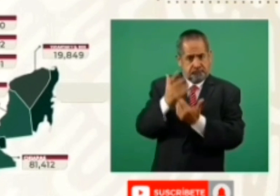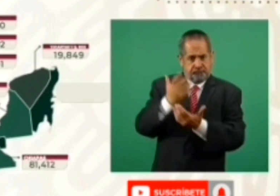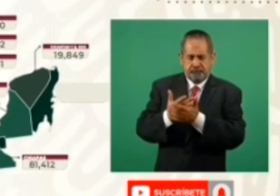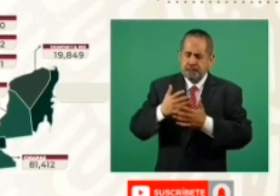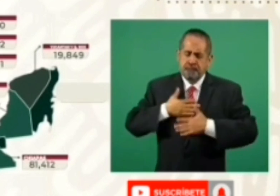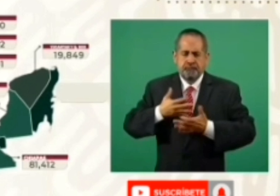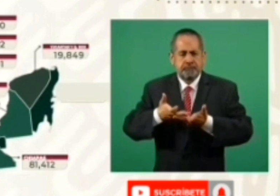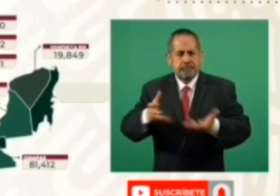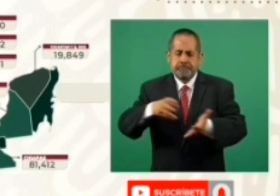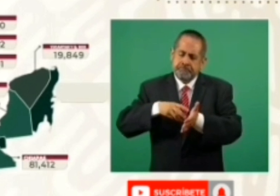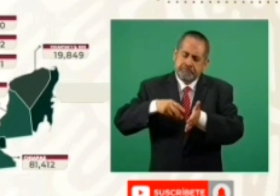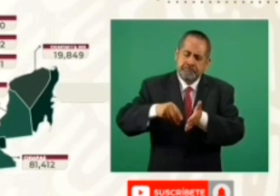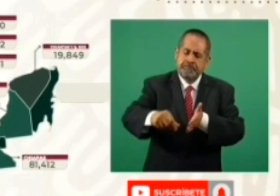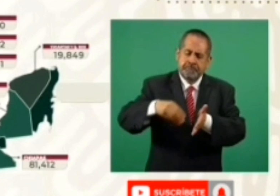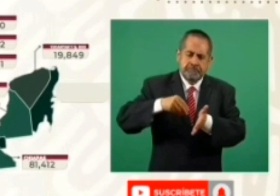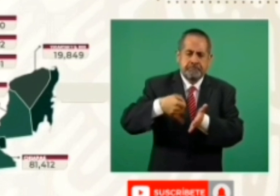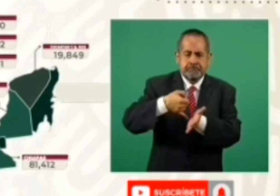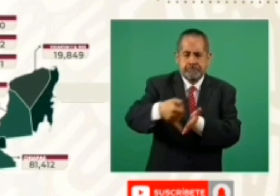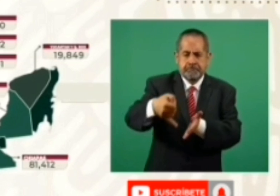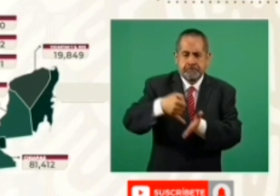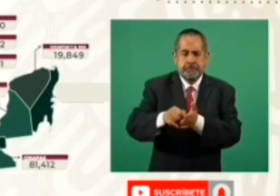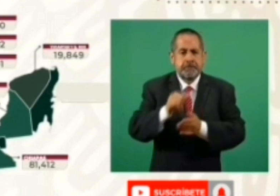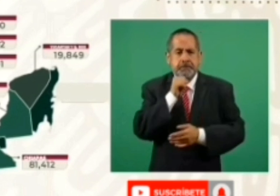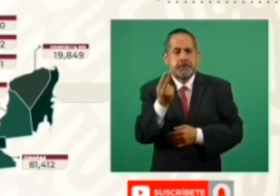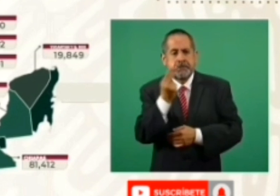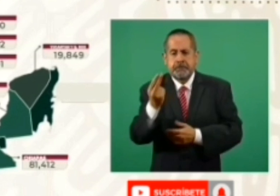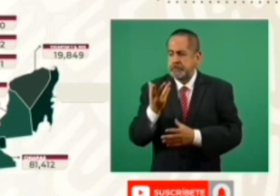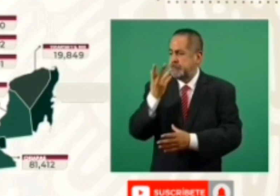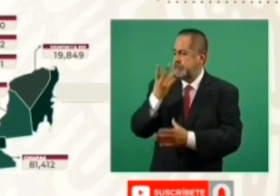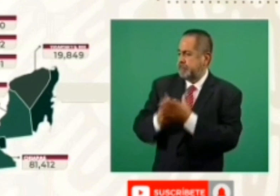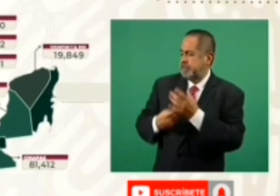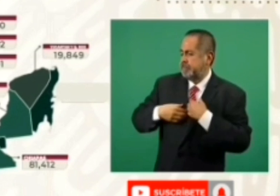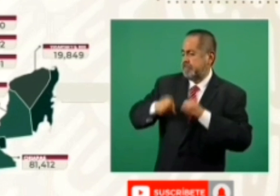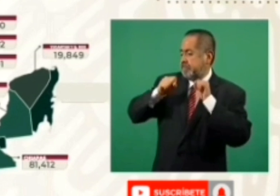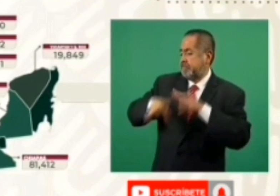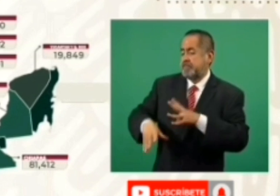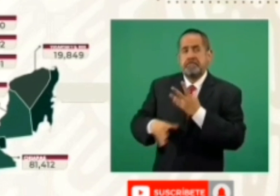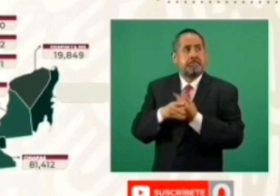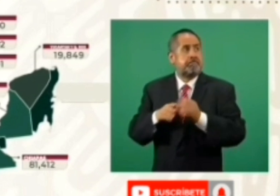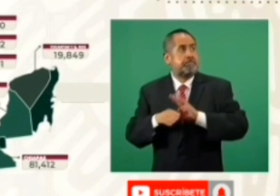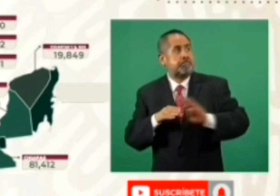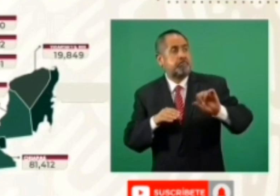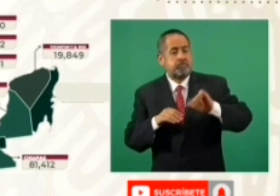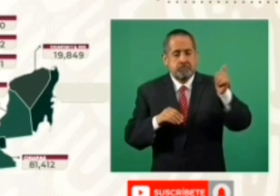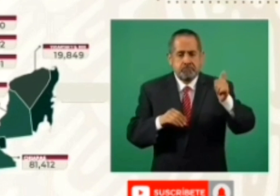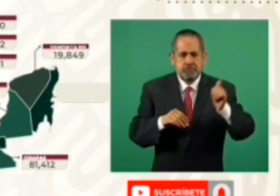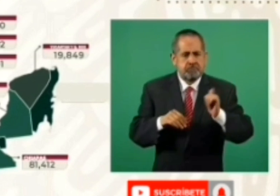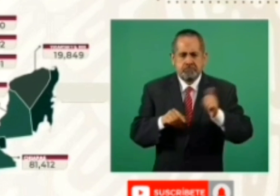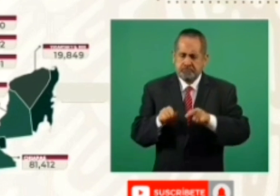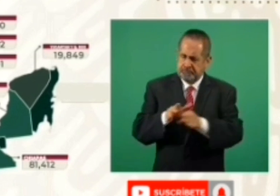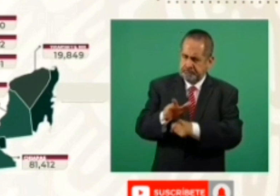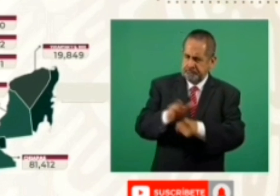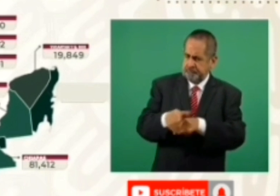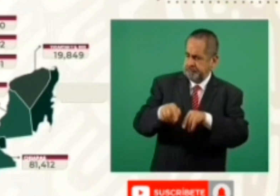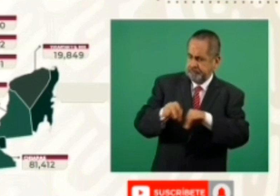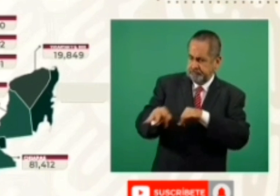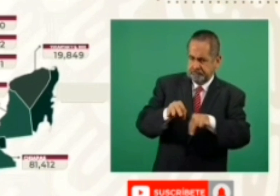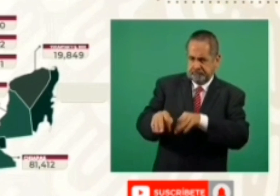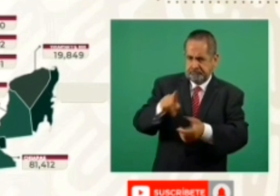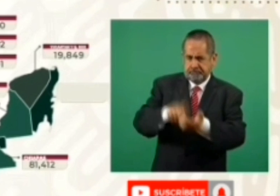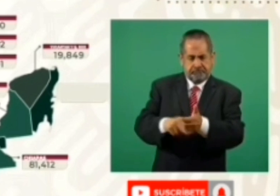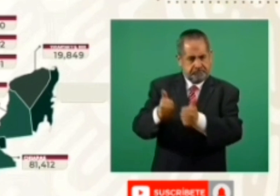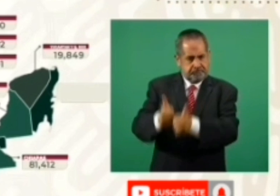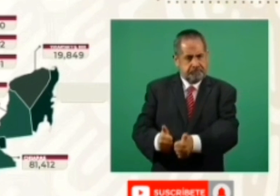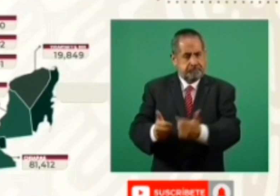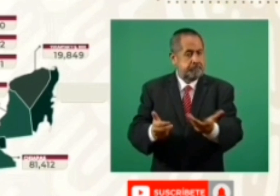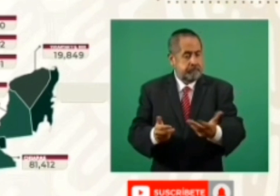contribuye a evitar la migración al tiempo que promueve la organización comunitaria. Para cumplir a